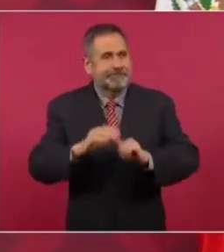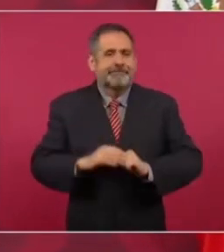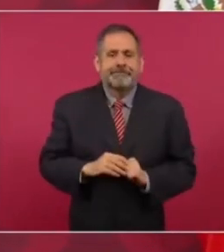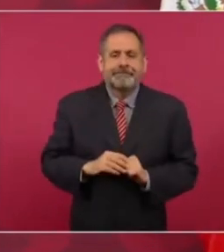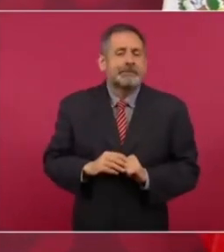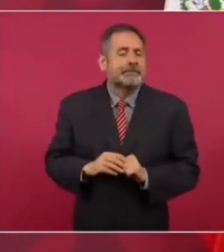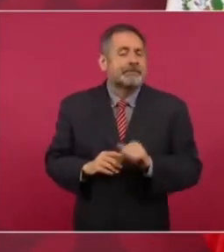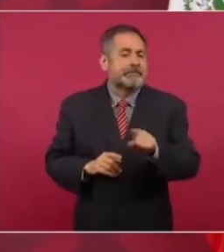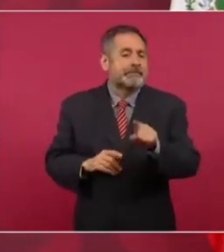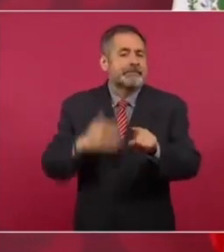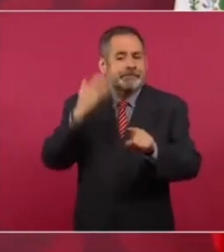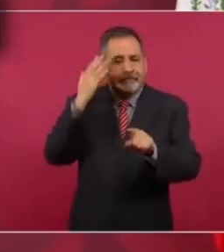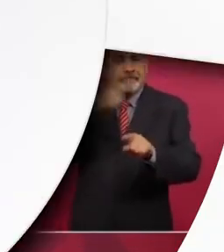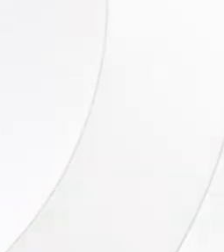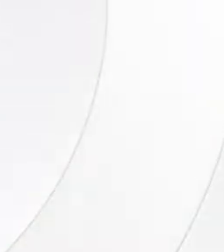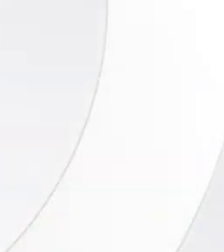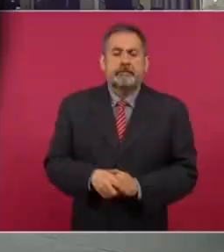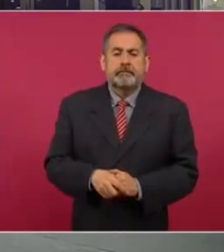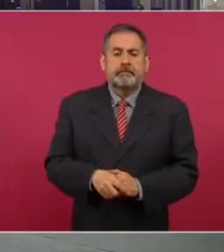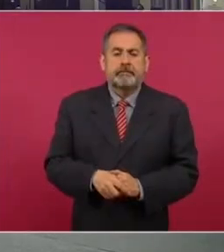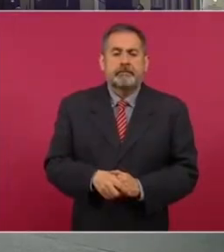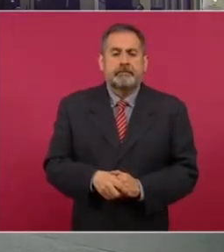pues se les culpa ¿no?